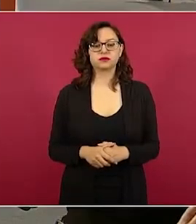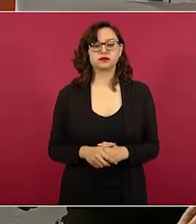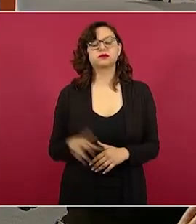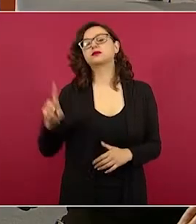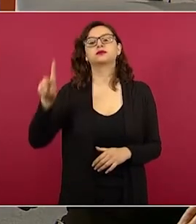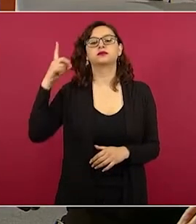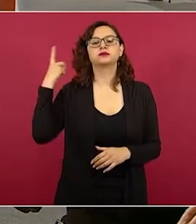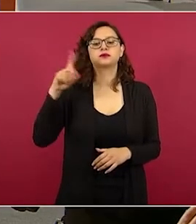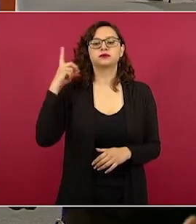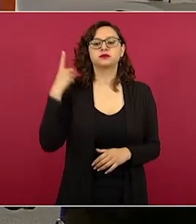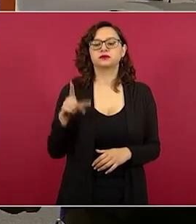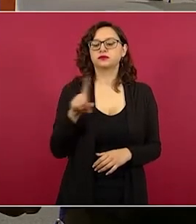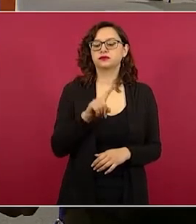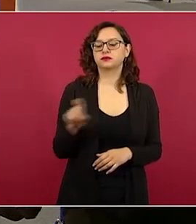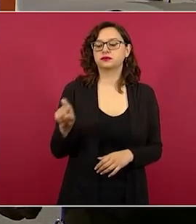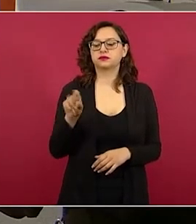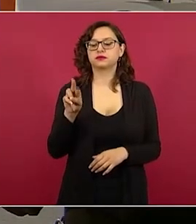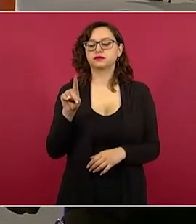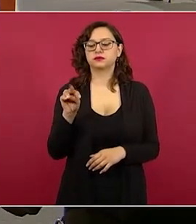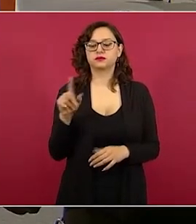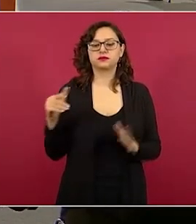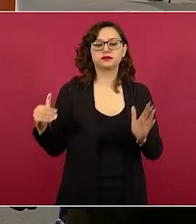Durango, 125 mil.